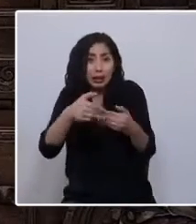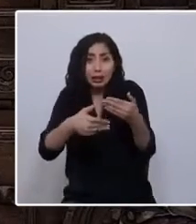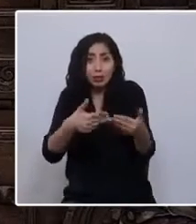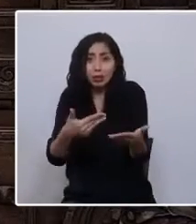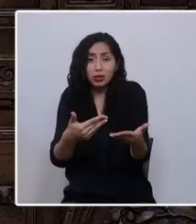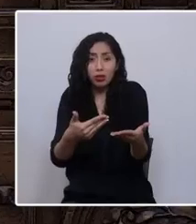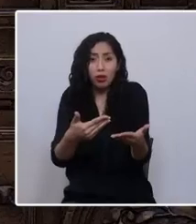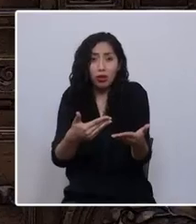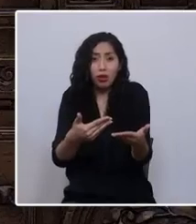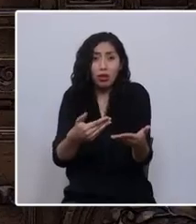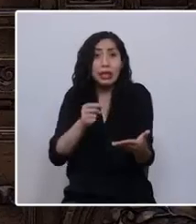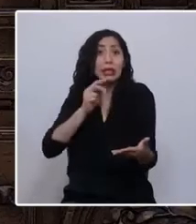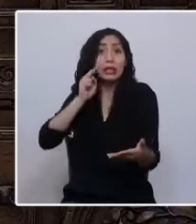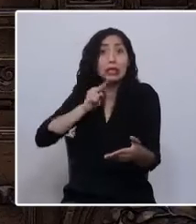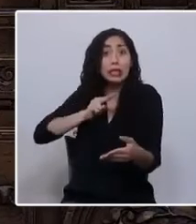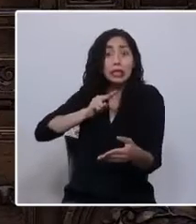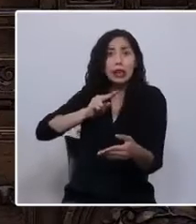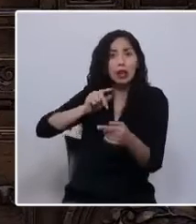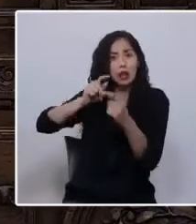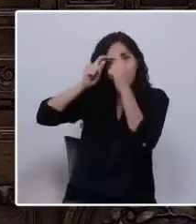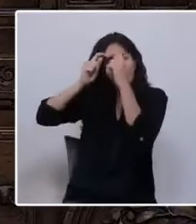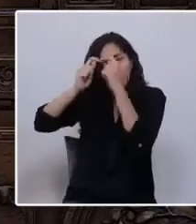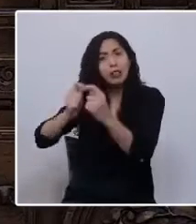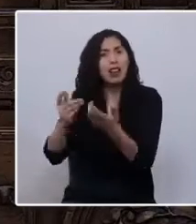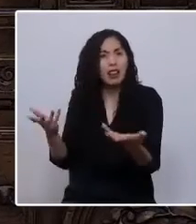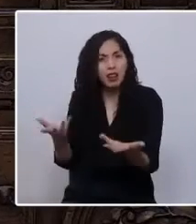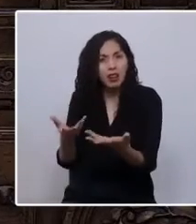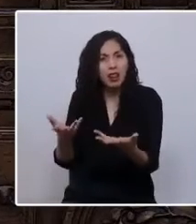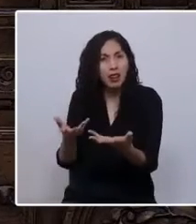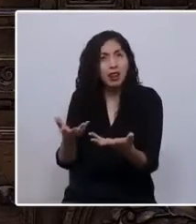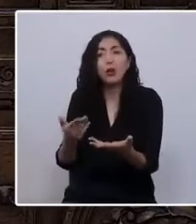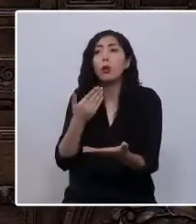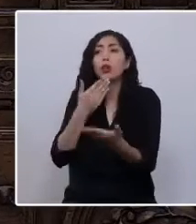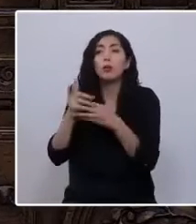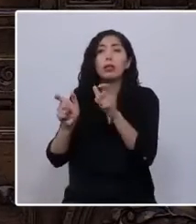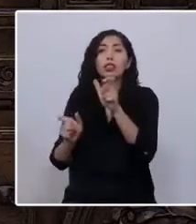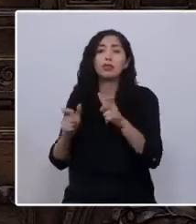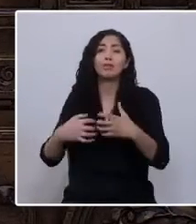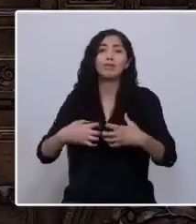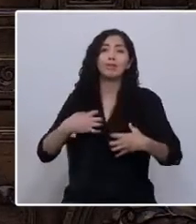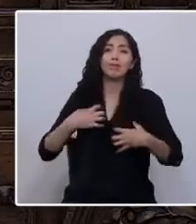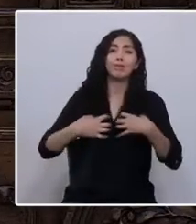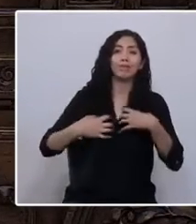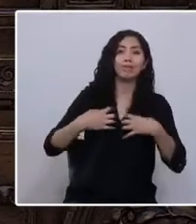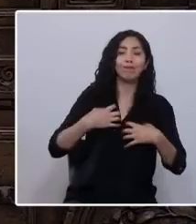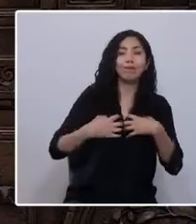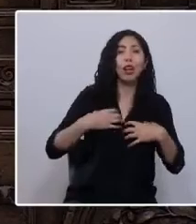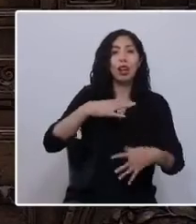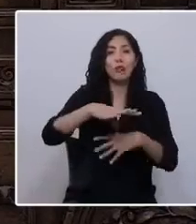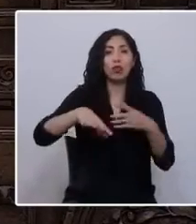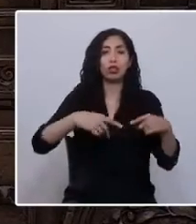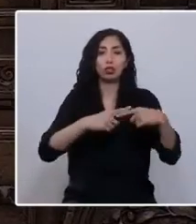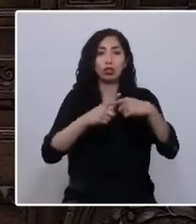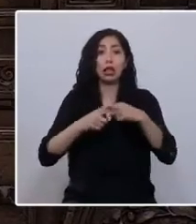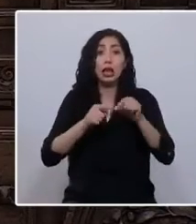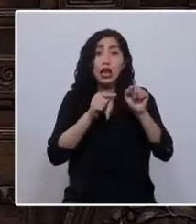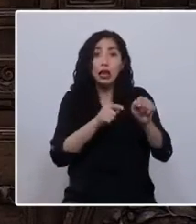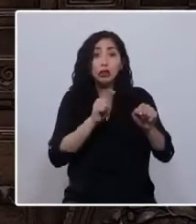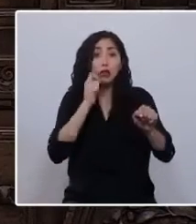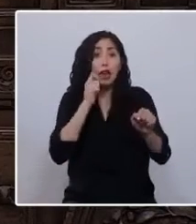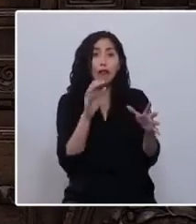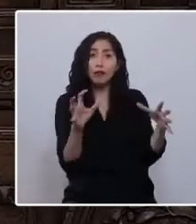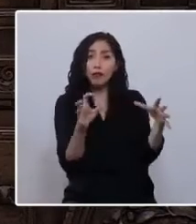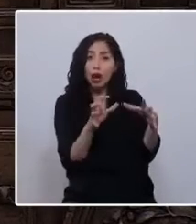reconocer la indignación que subyace a dicha revuelta. Aquello no significa que se justifique la